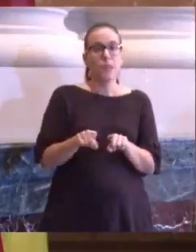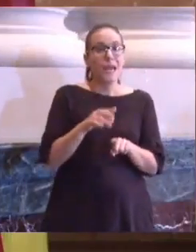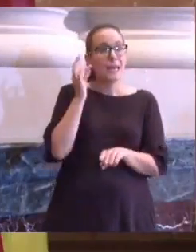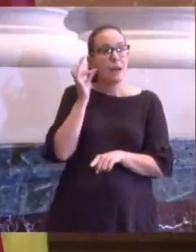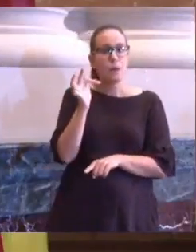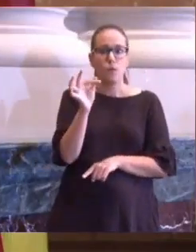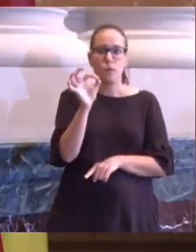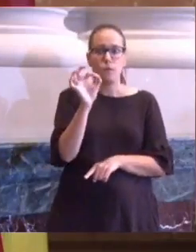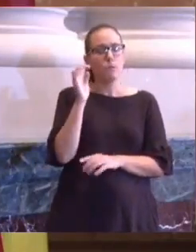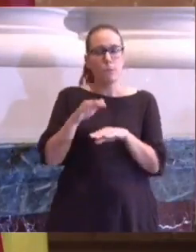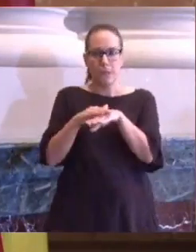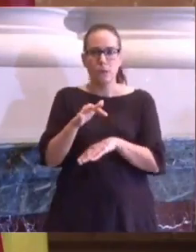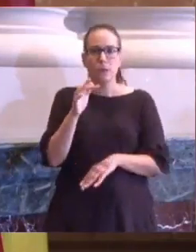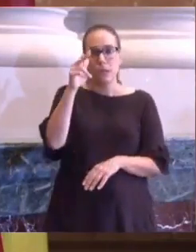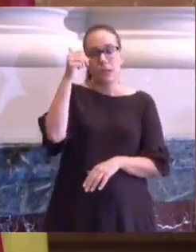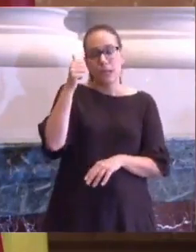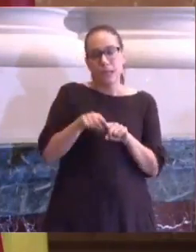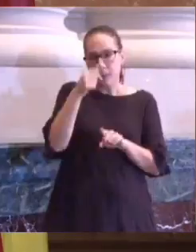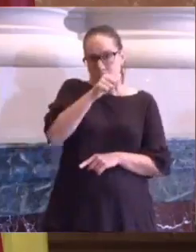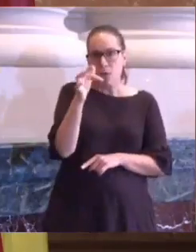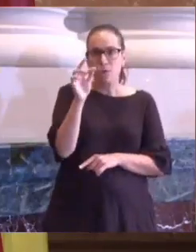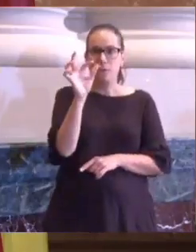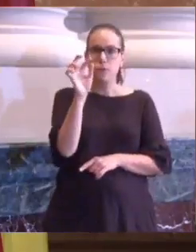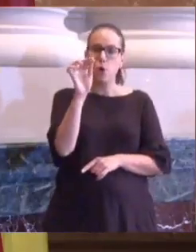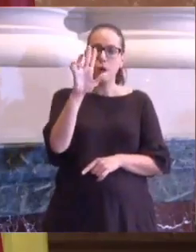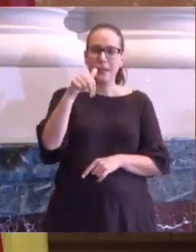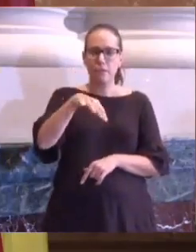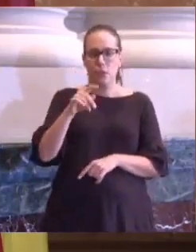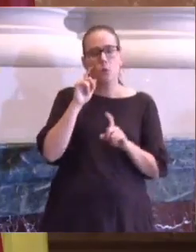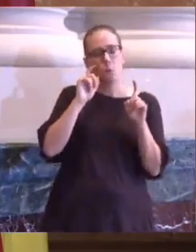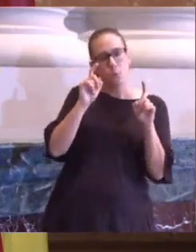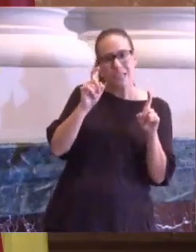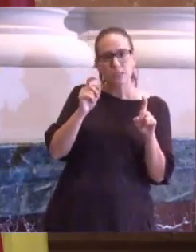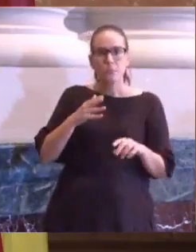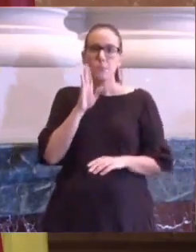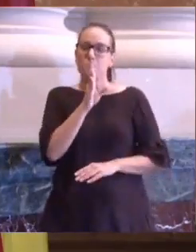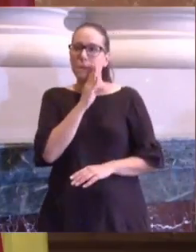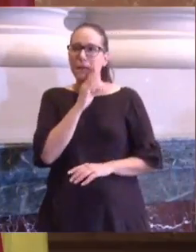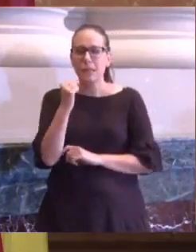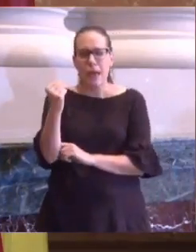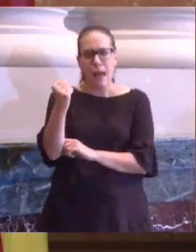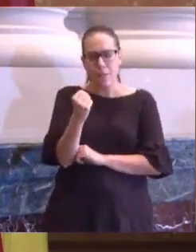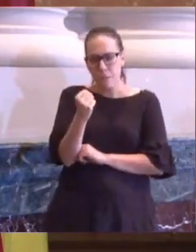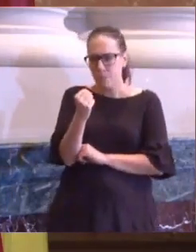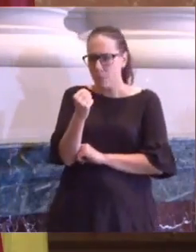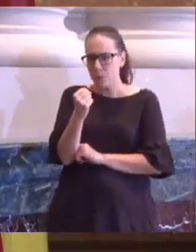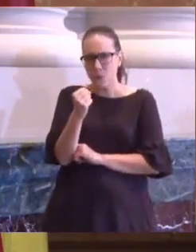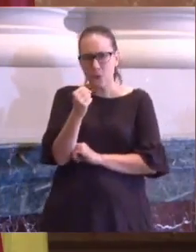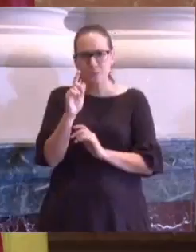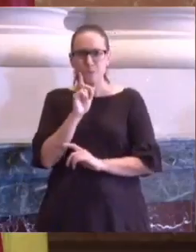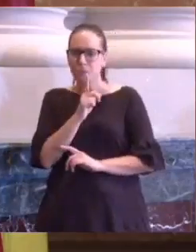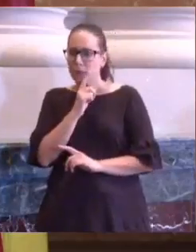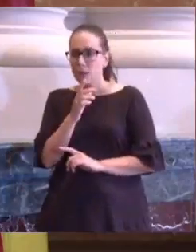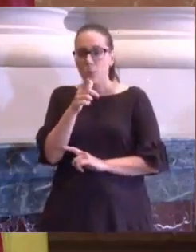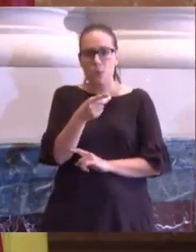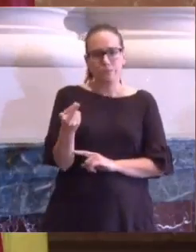Florencio, que fue maestro del talante y del diálogo. A mi madre, Conchita, que es el soporte anónimo que sufrió más que nadie sus prematuras